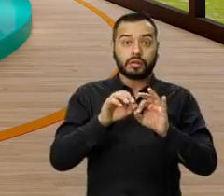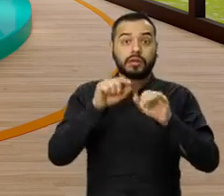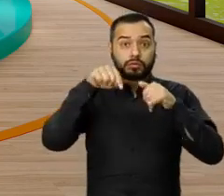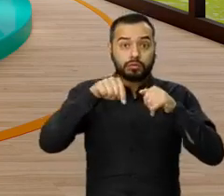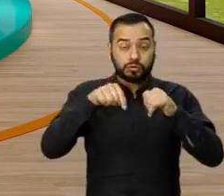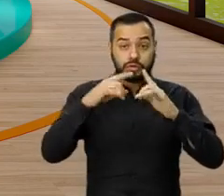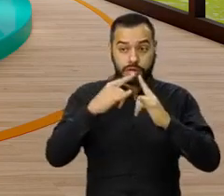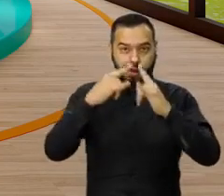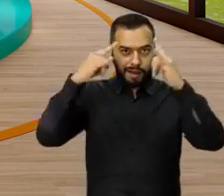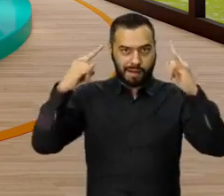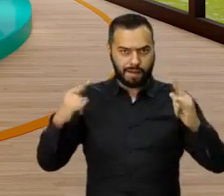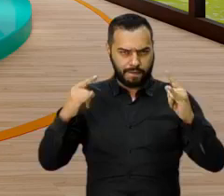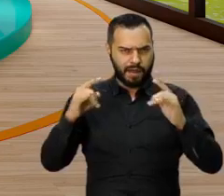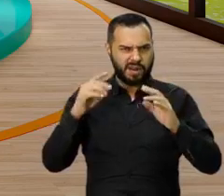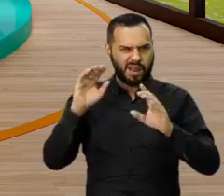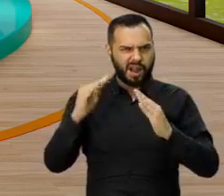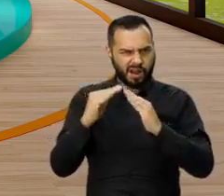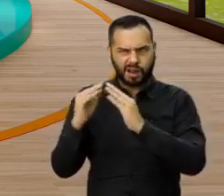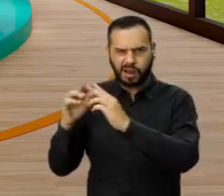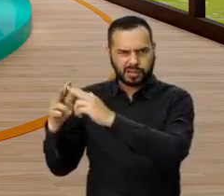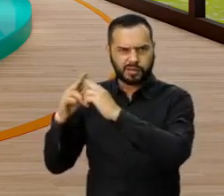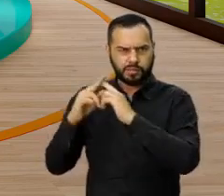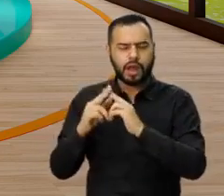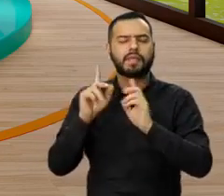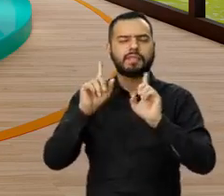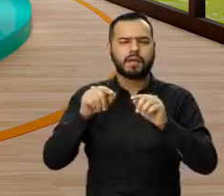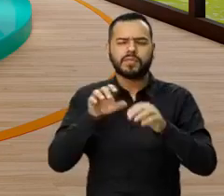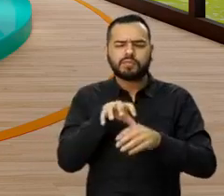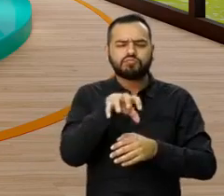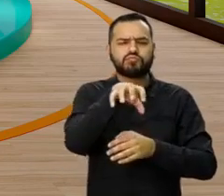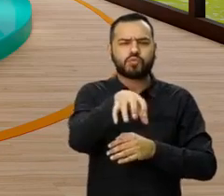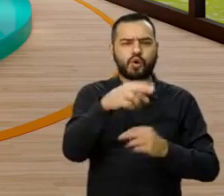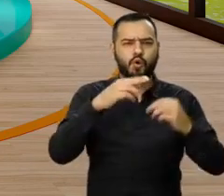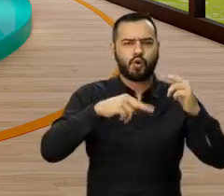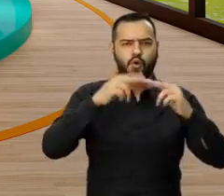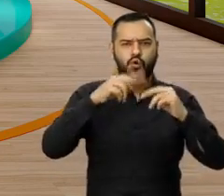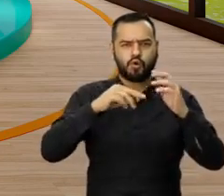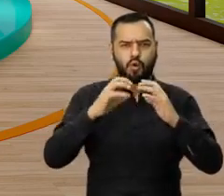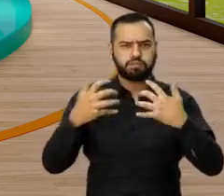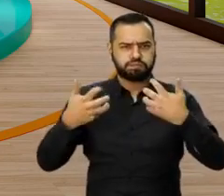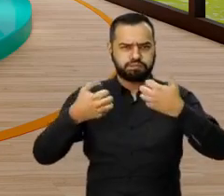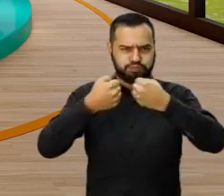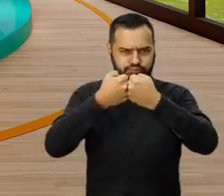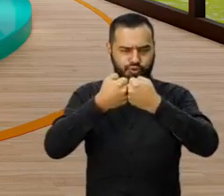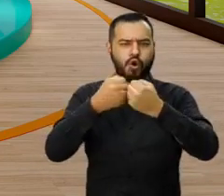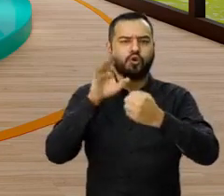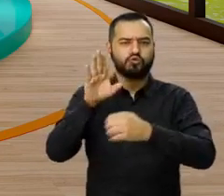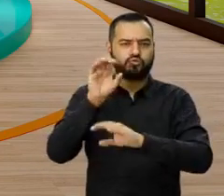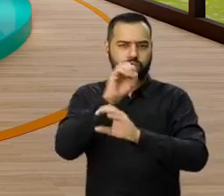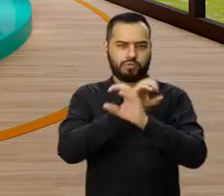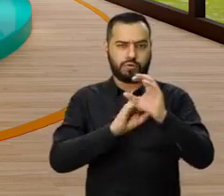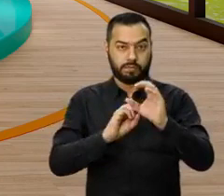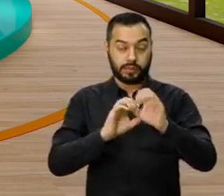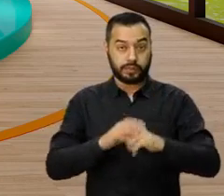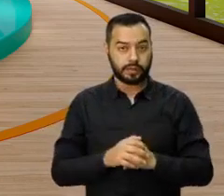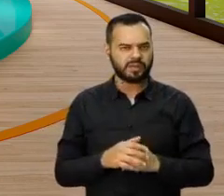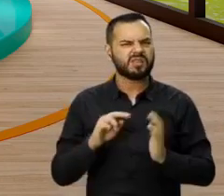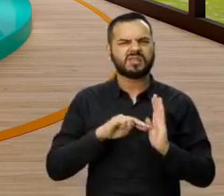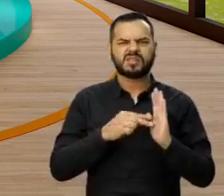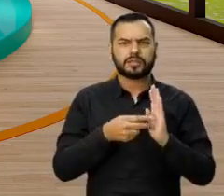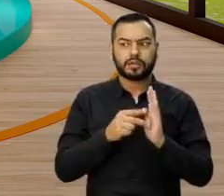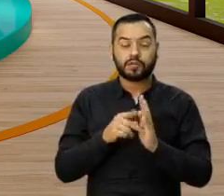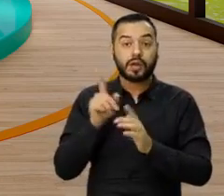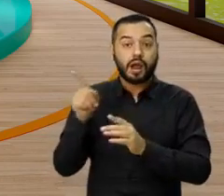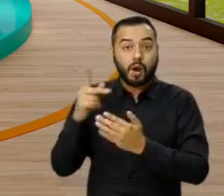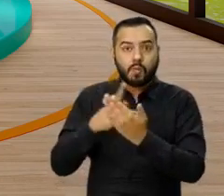en esta feria, hace parte del programa de constructoras e inmobiliarias aliadas de compensar, lo que significa que los proyectos